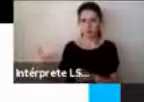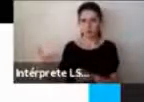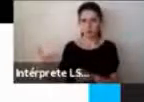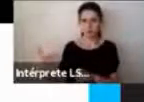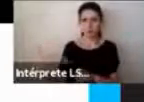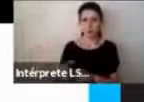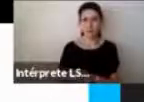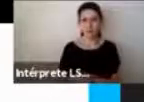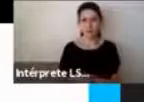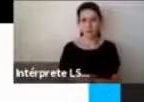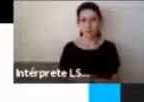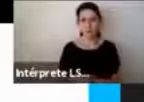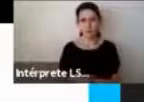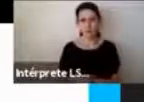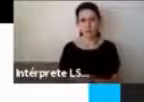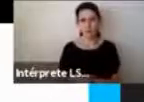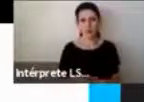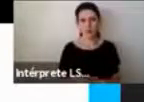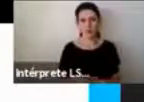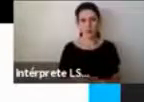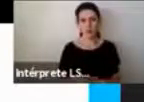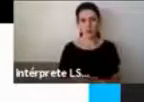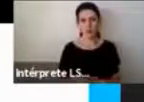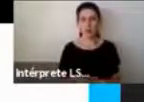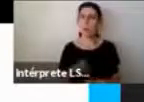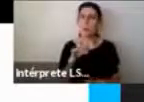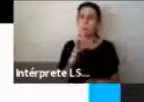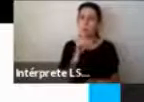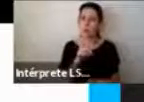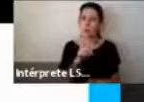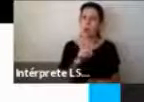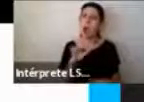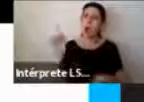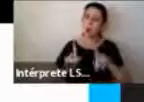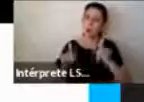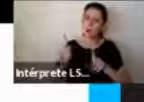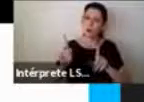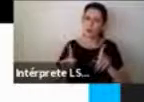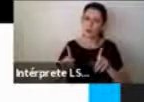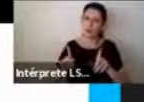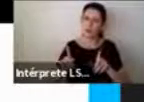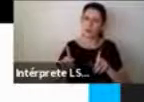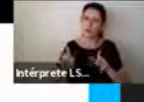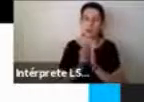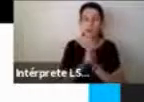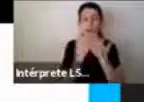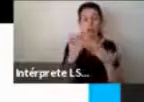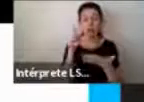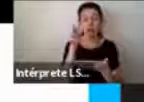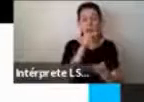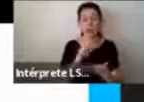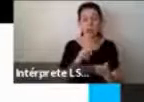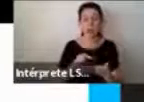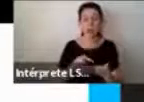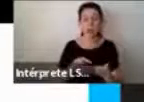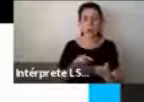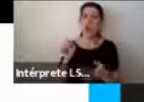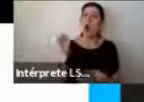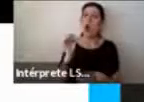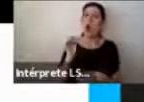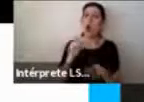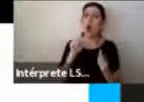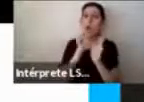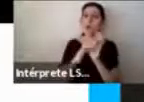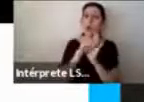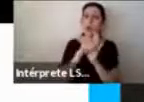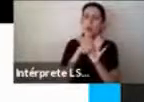con esta pregunta. Si les ha pasado alguna vez que leyendo un libro, viendo una película, escuchando